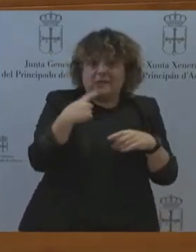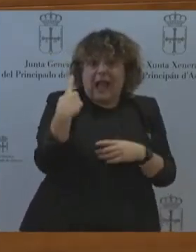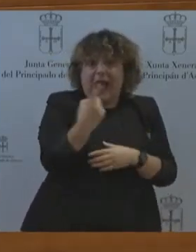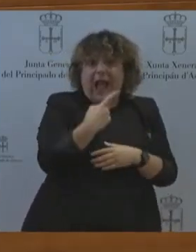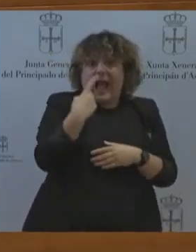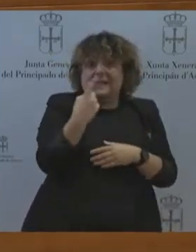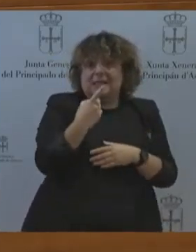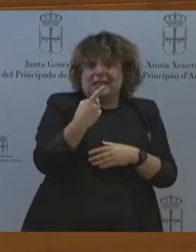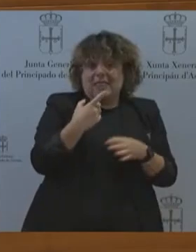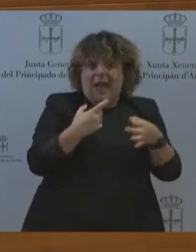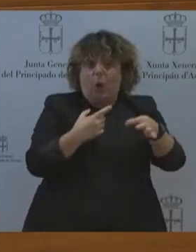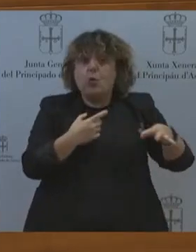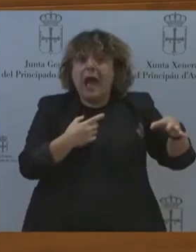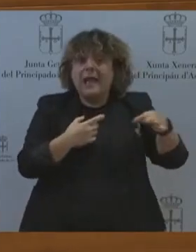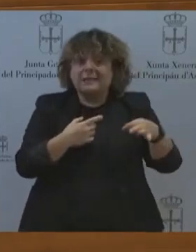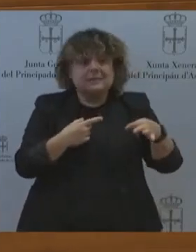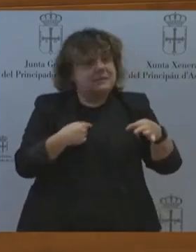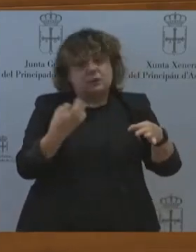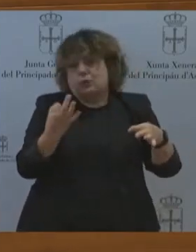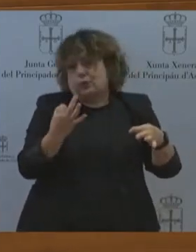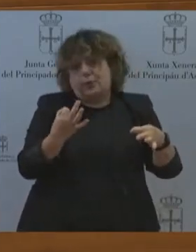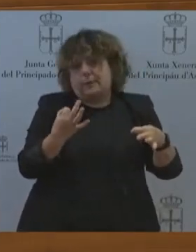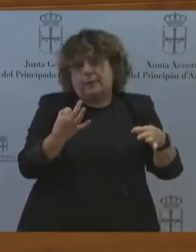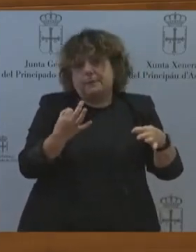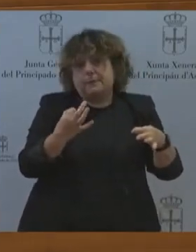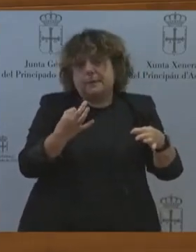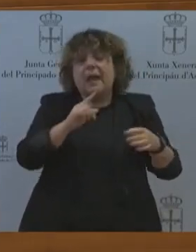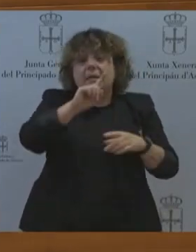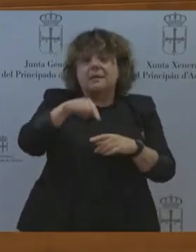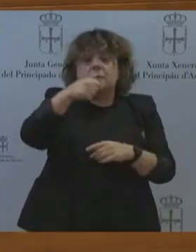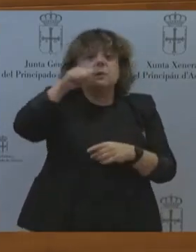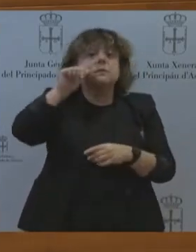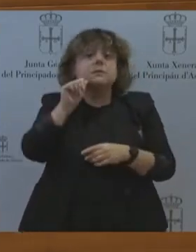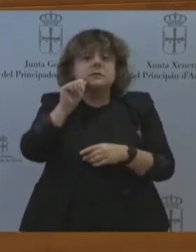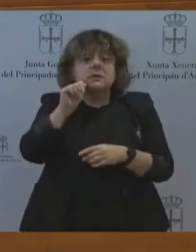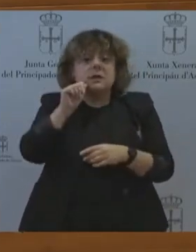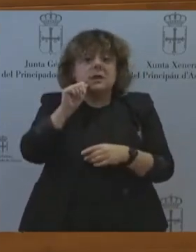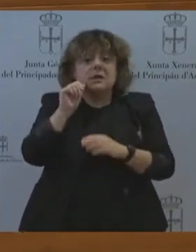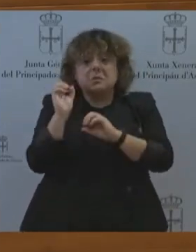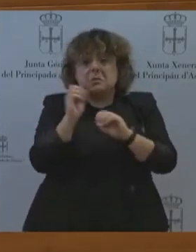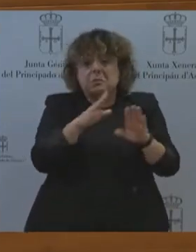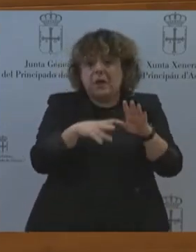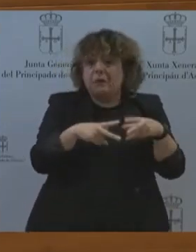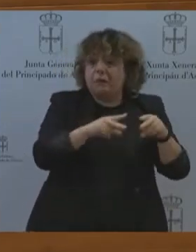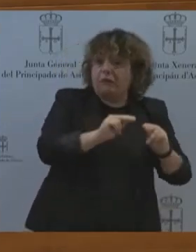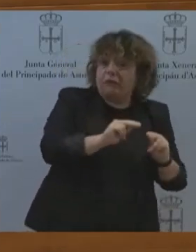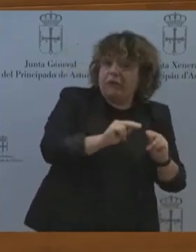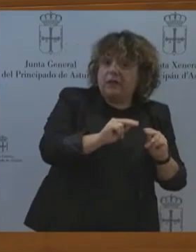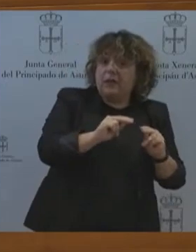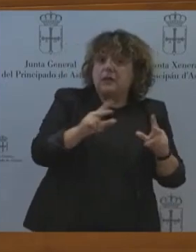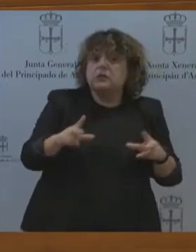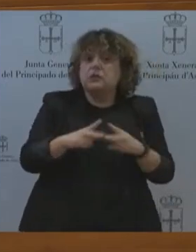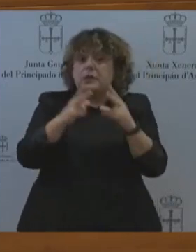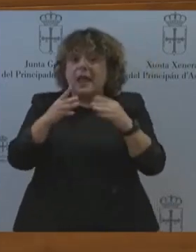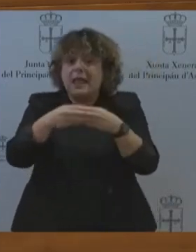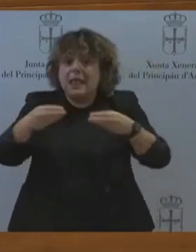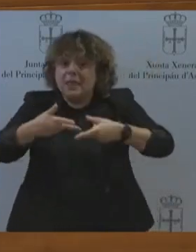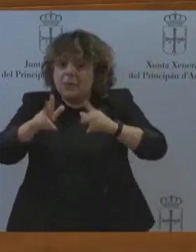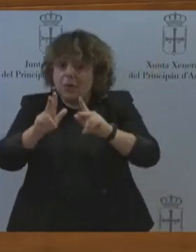socialdemocracia volverá a ganar importancia y lo de los pactos con las fuerzas a la izquierda del PSOE será ya cosa del pasado.